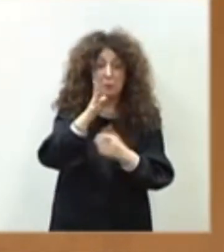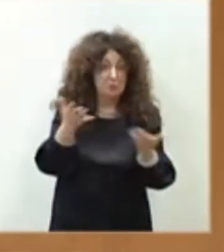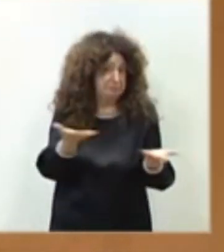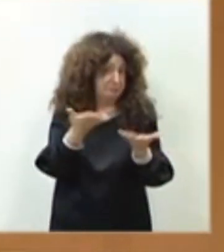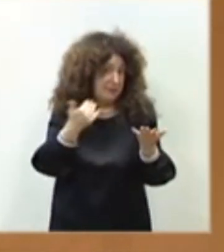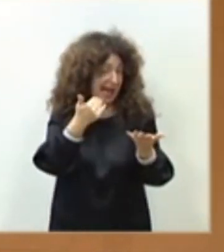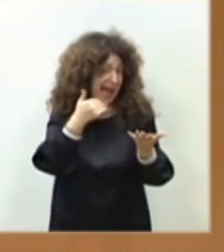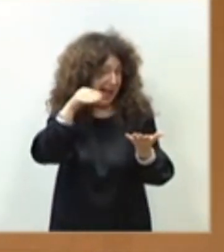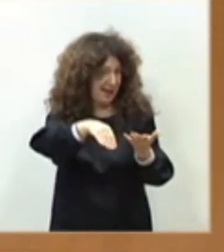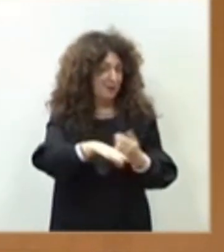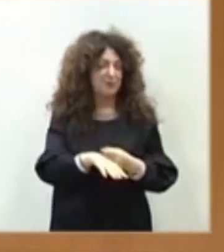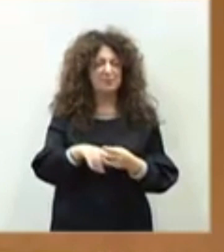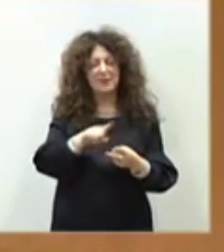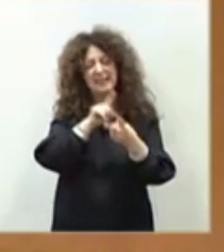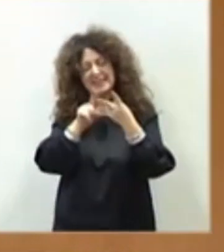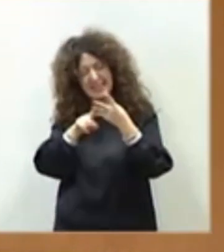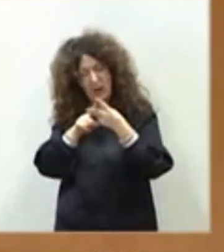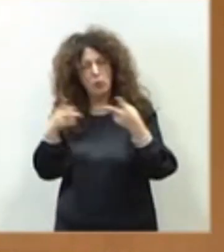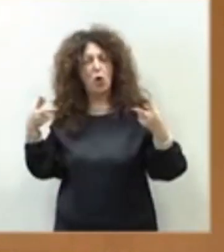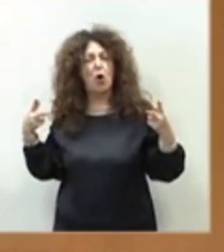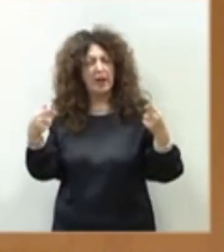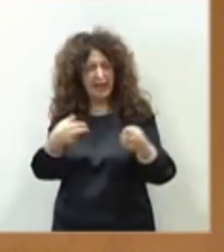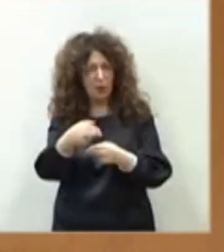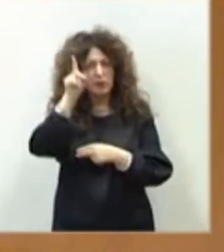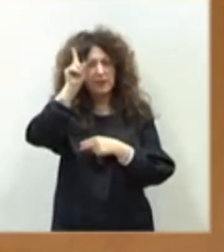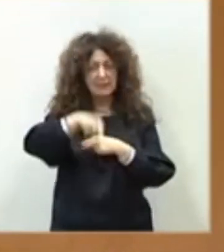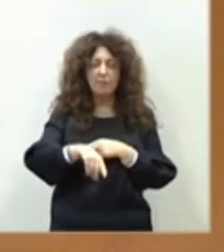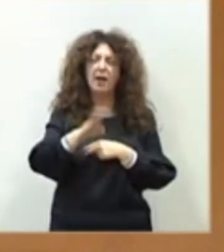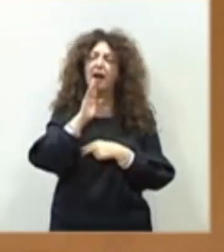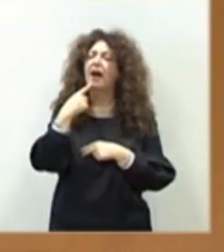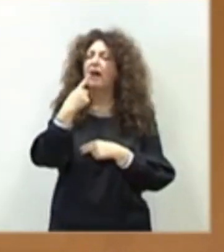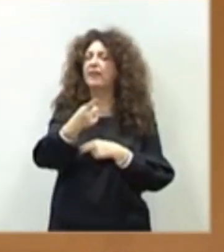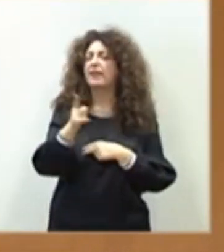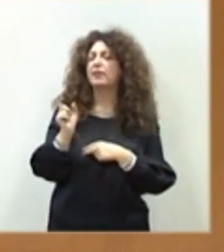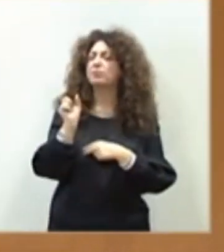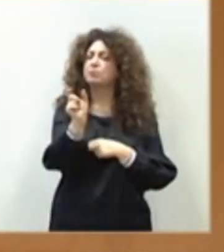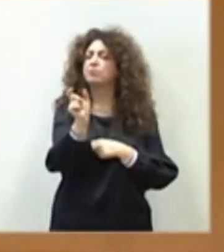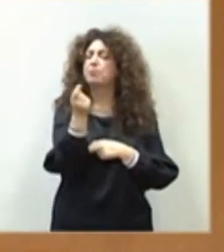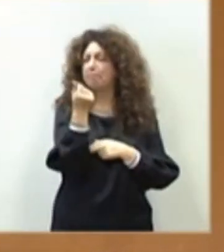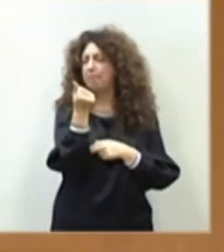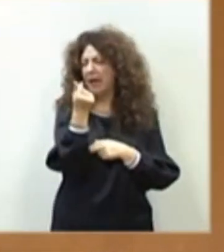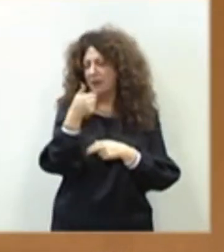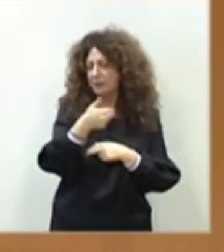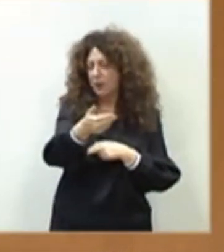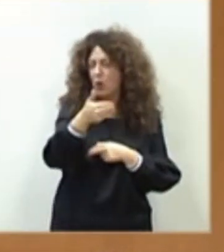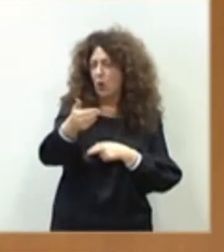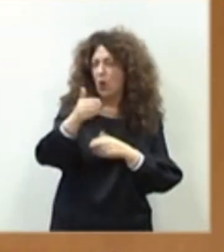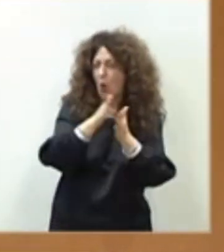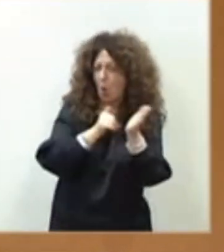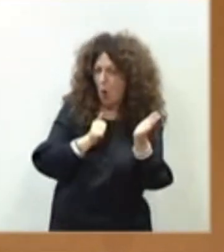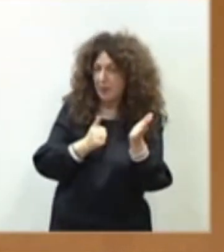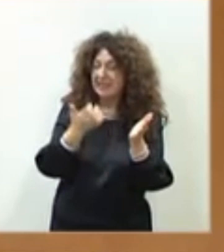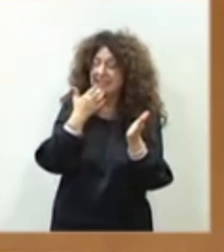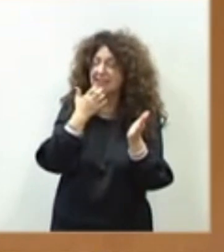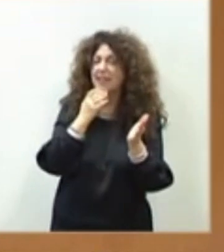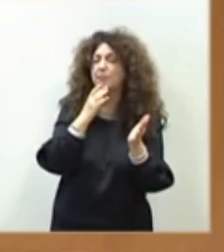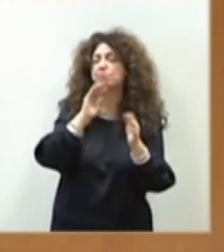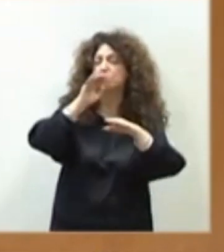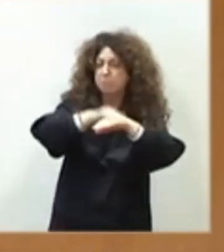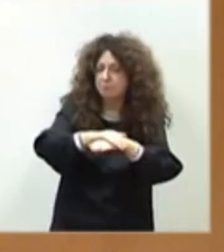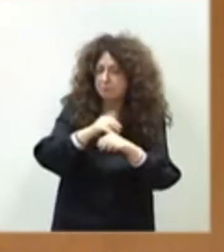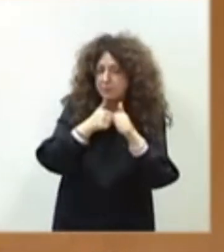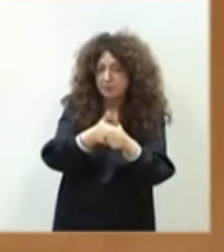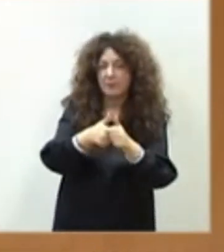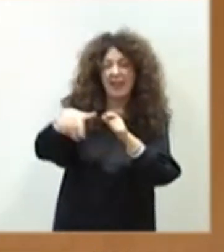recorte de los ecoregímenes. Usted anunció un importe que iban a poder cobrar los que se acogiesen a esos ecoregímenes.